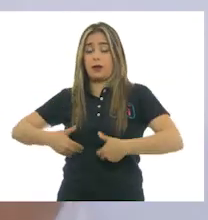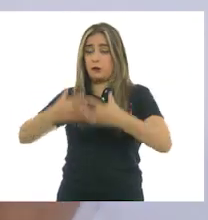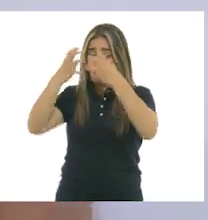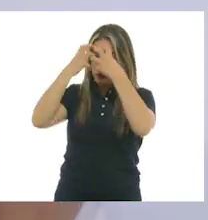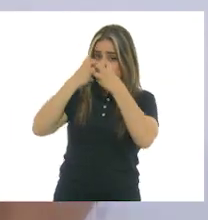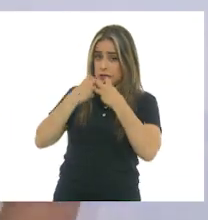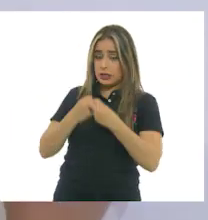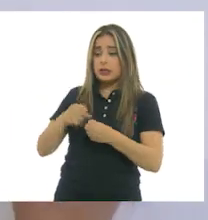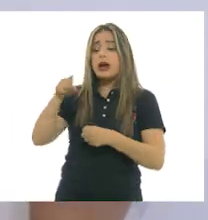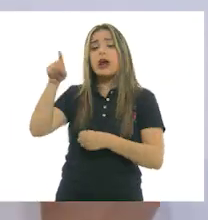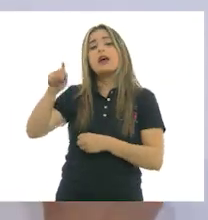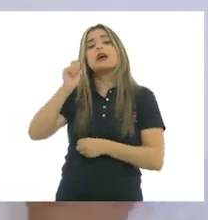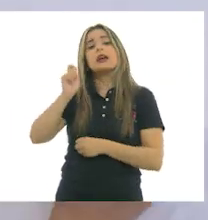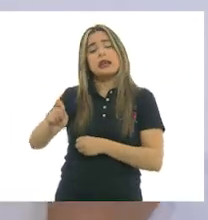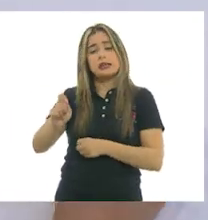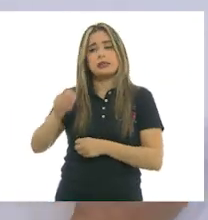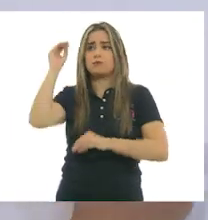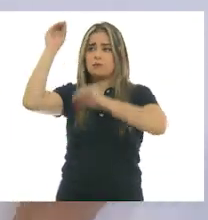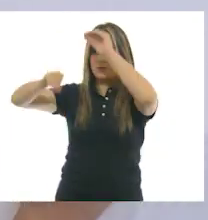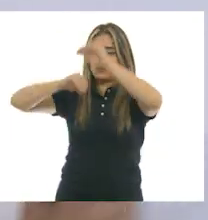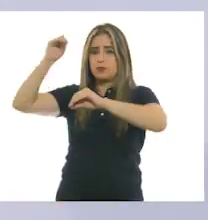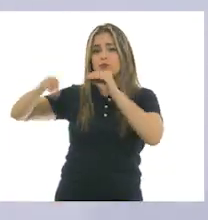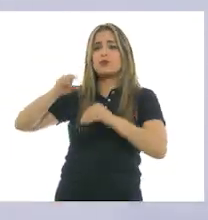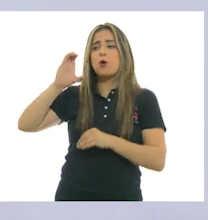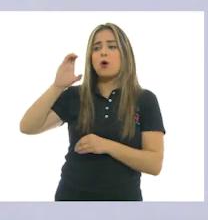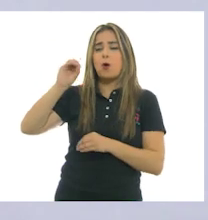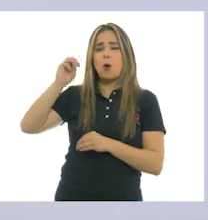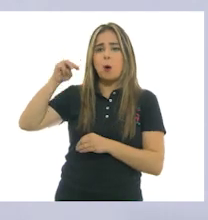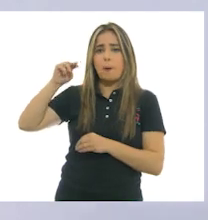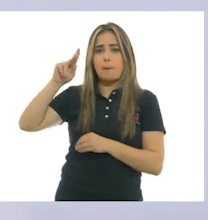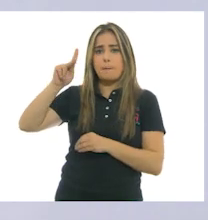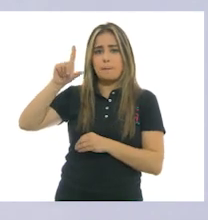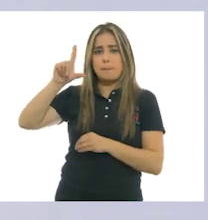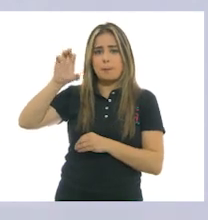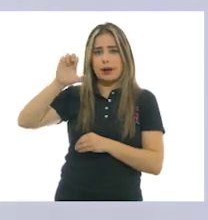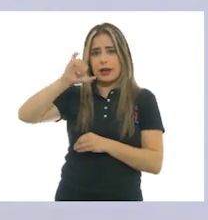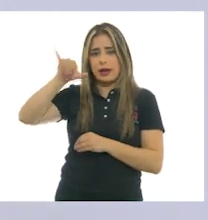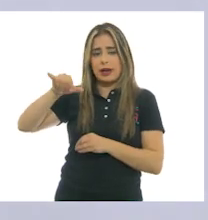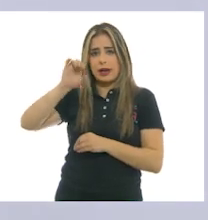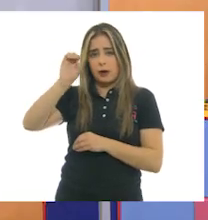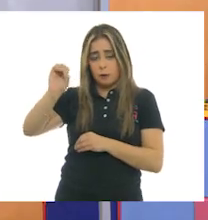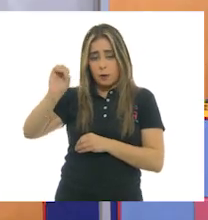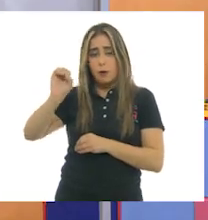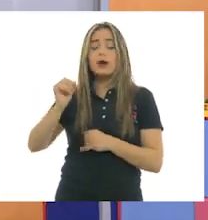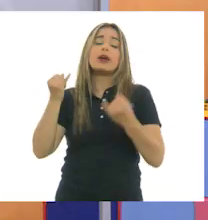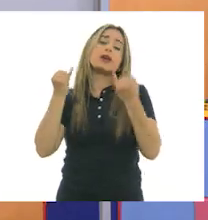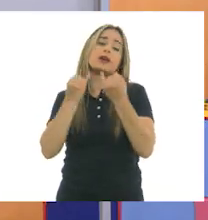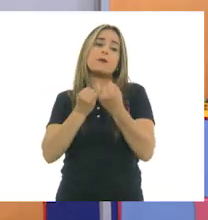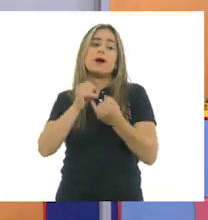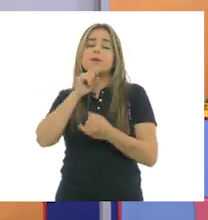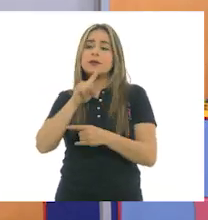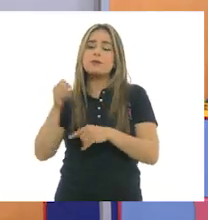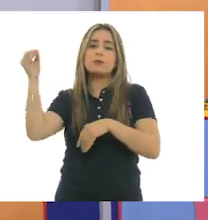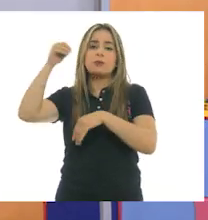así, y sobre todo orgánicas.